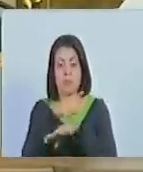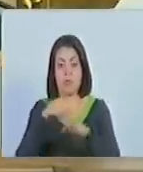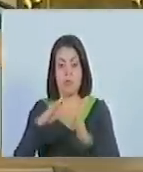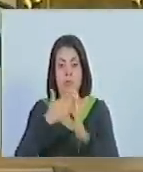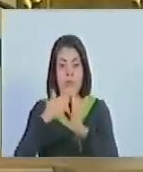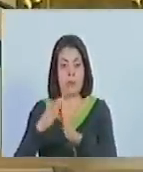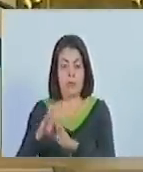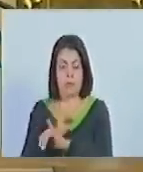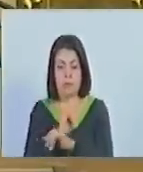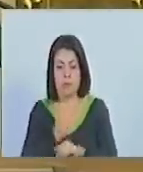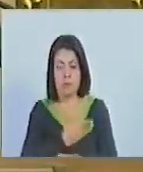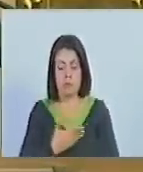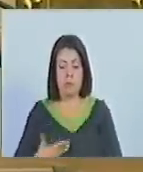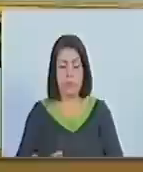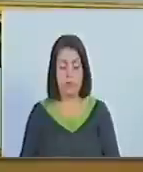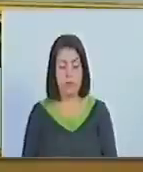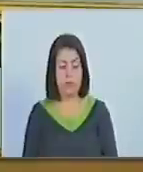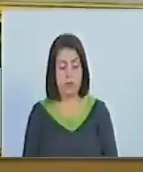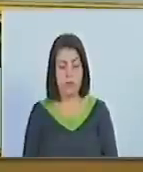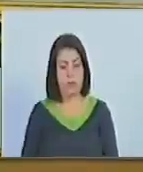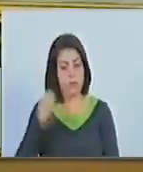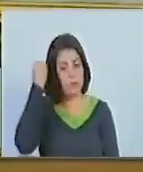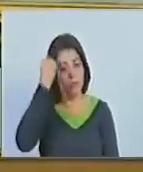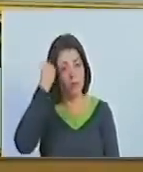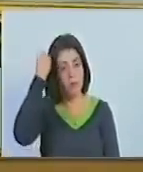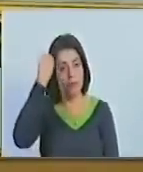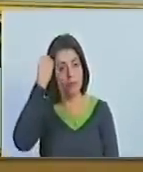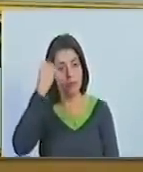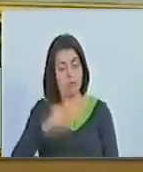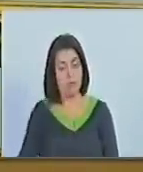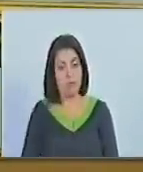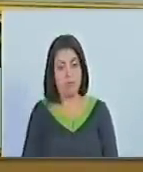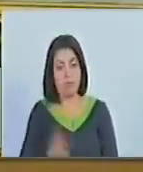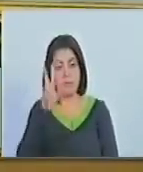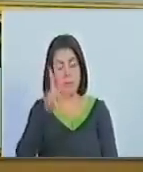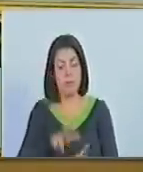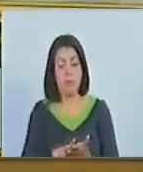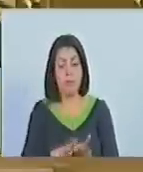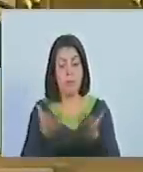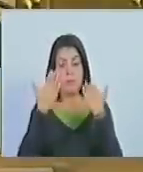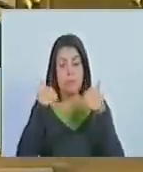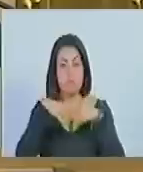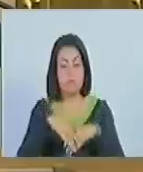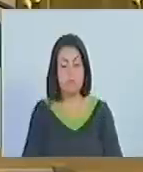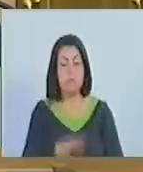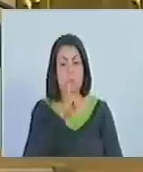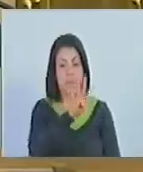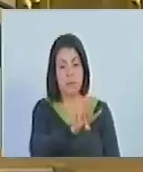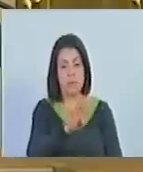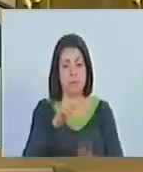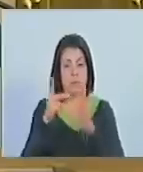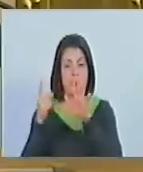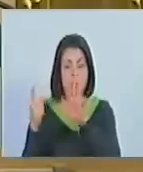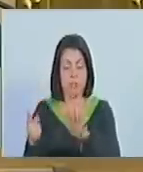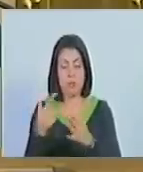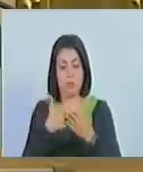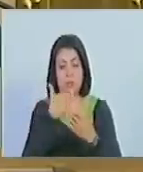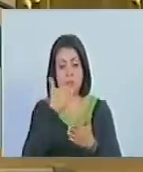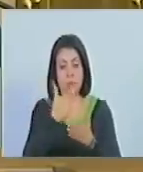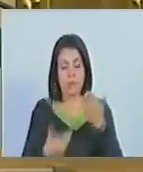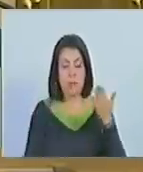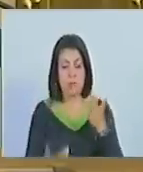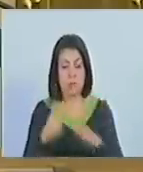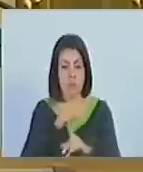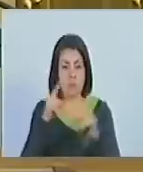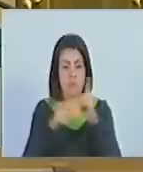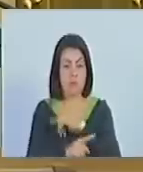comunal. Esto es, señor presidente. En consideración. Queda aprobado. Siguiente. Cuadrajecimo sexto. Se propone aprobar con